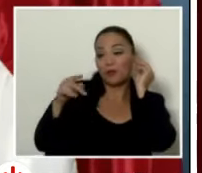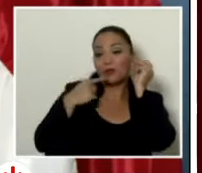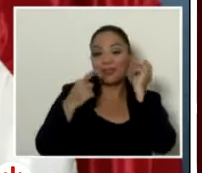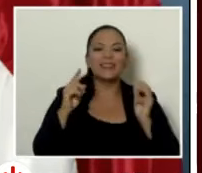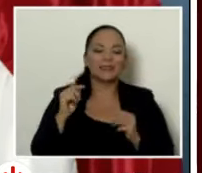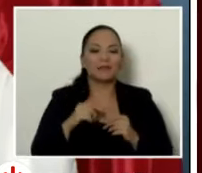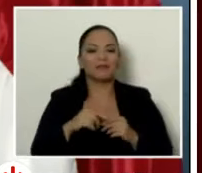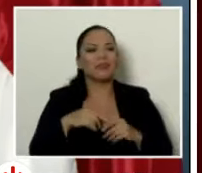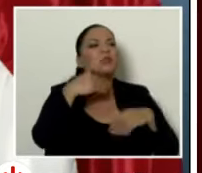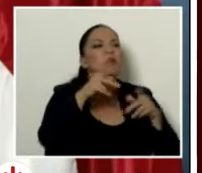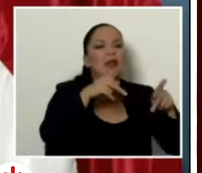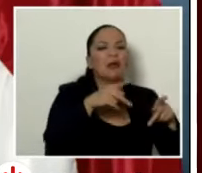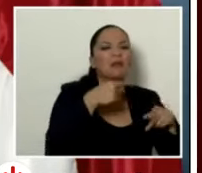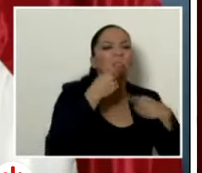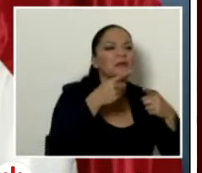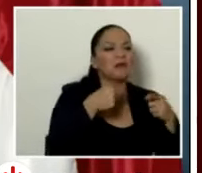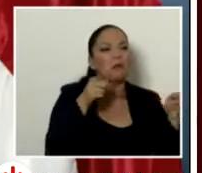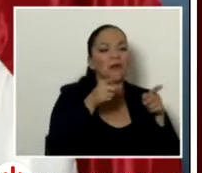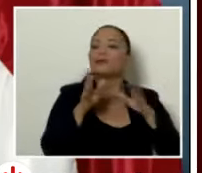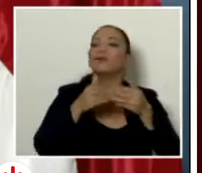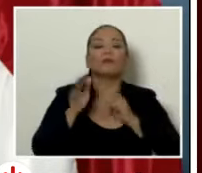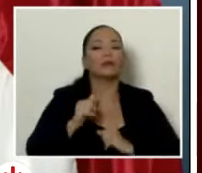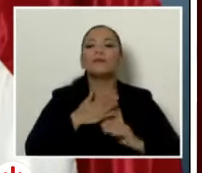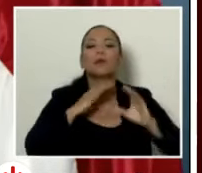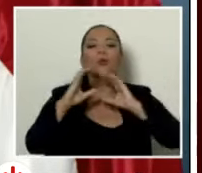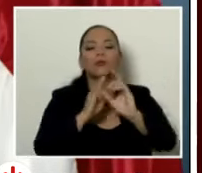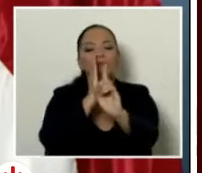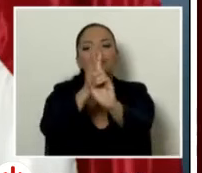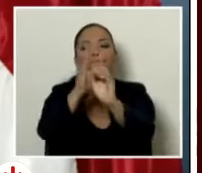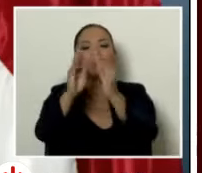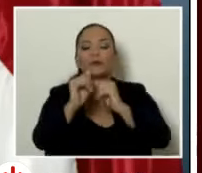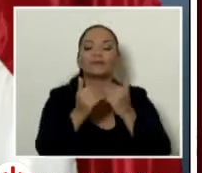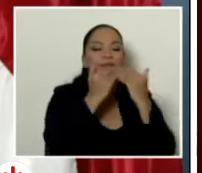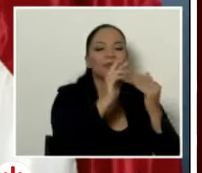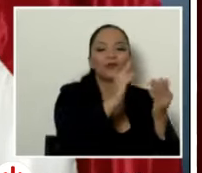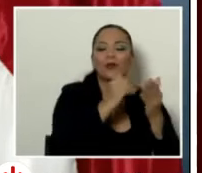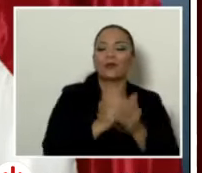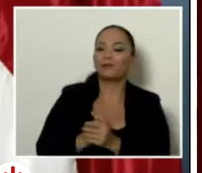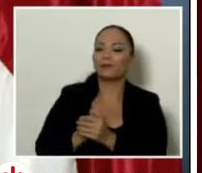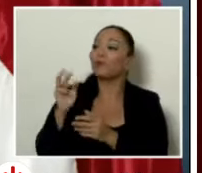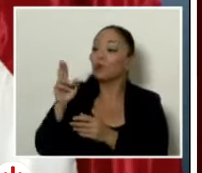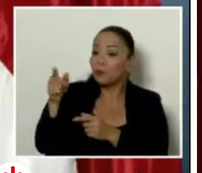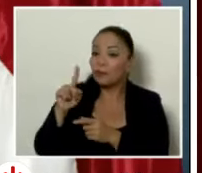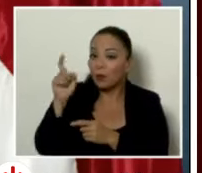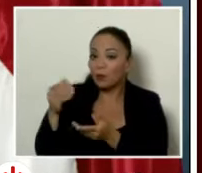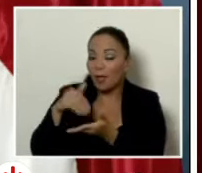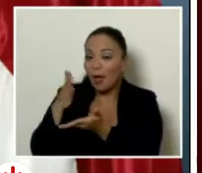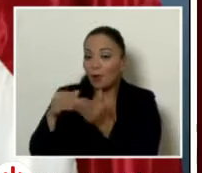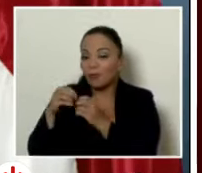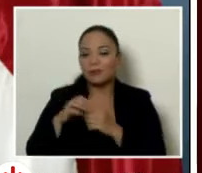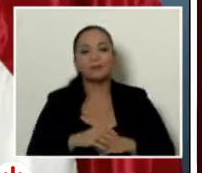no importa mi comunicación es con el pueblo gracias gracias don rodrigo don rodrigo le pregunta no nada